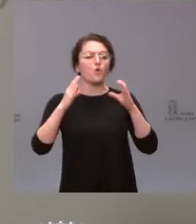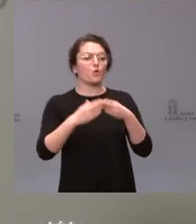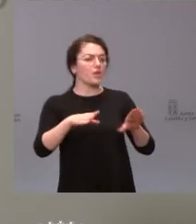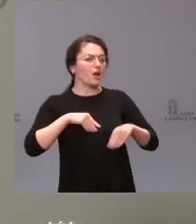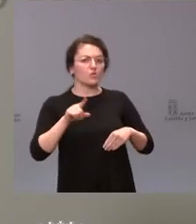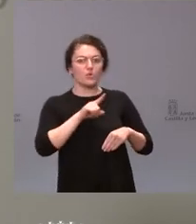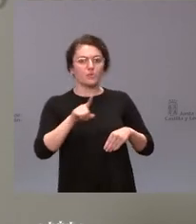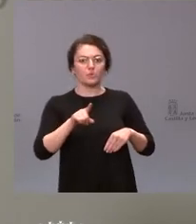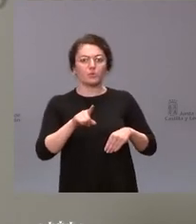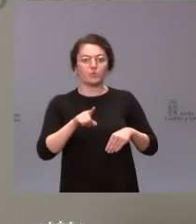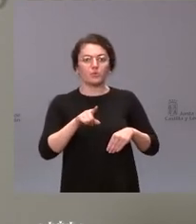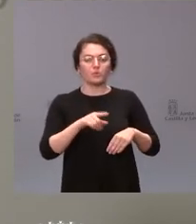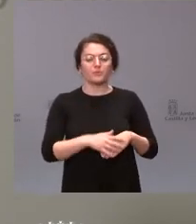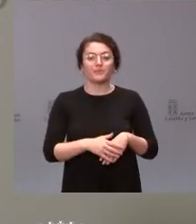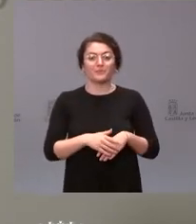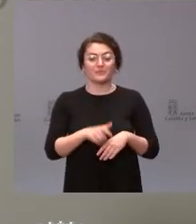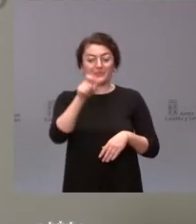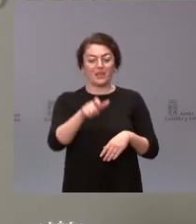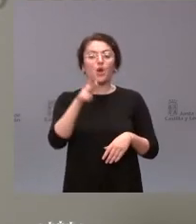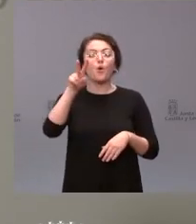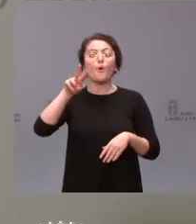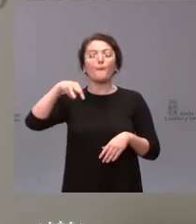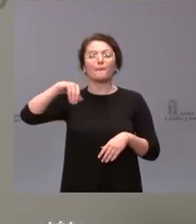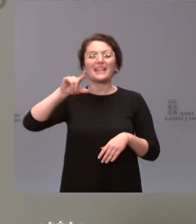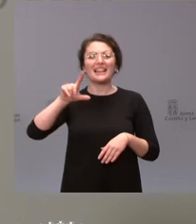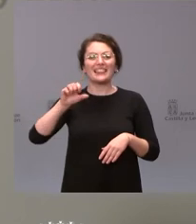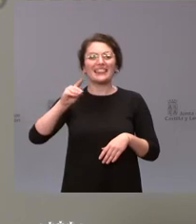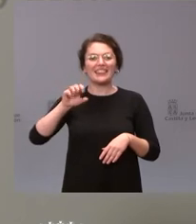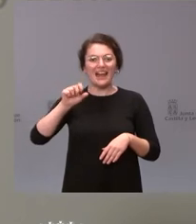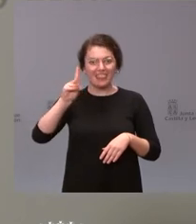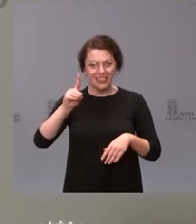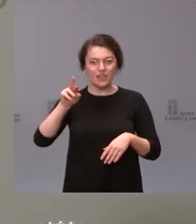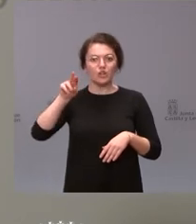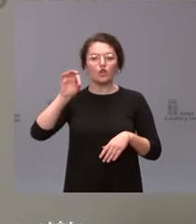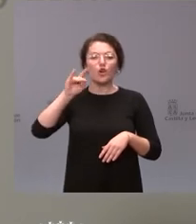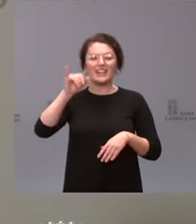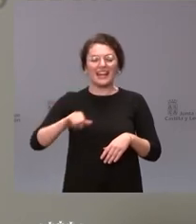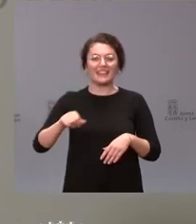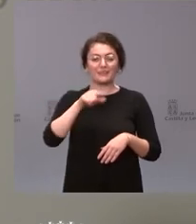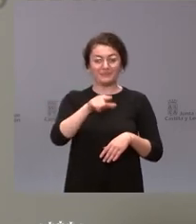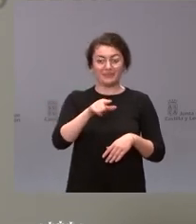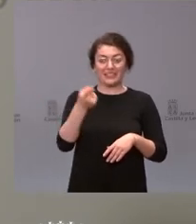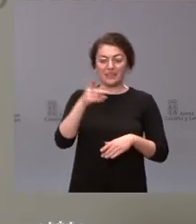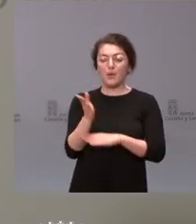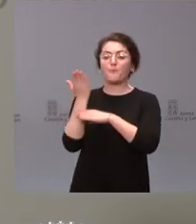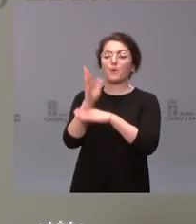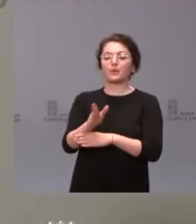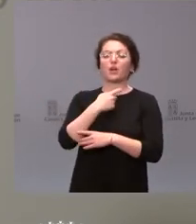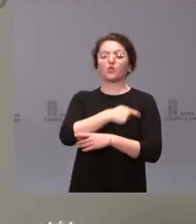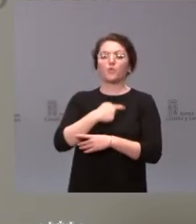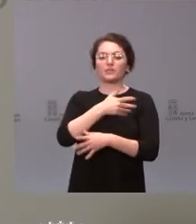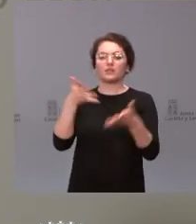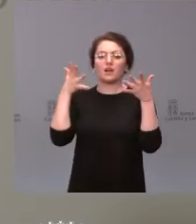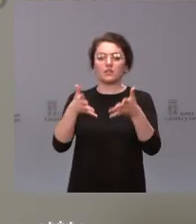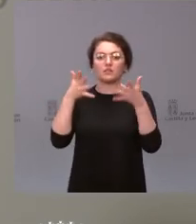Rodríguez. Se nos propuso un comité asesor integrado, creo recordar, por ocho personas, de las cuales cuatro fueran propuestas